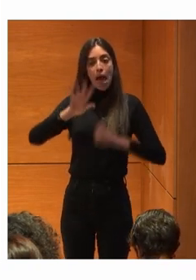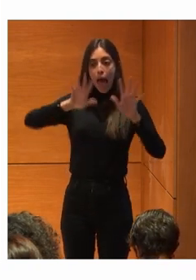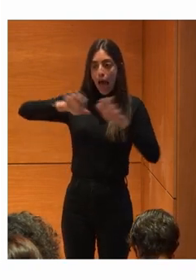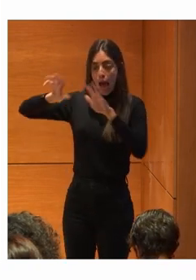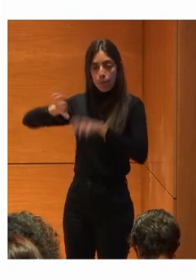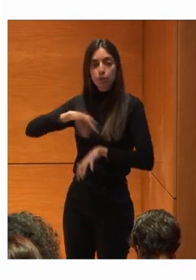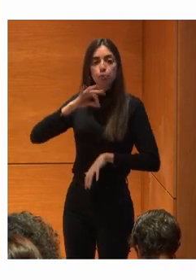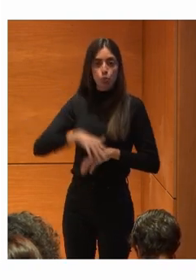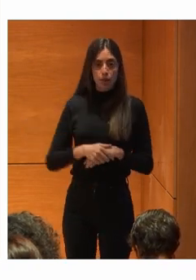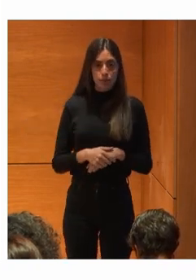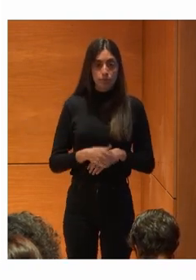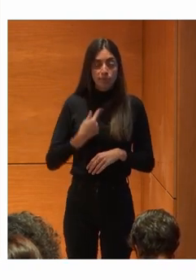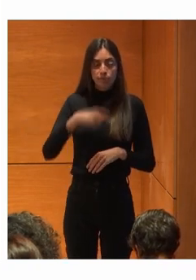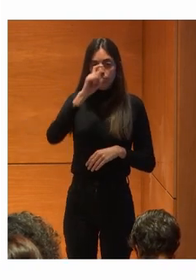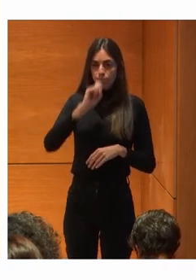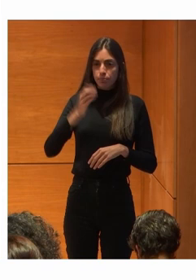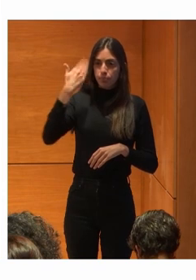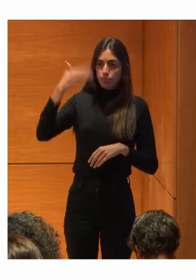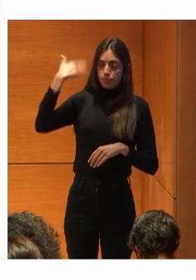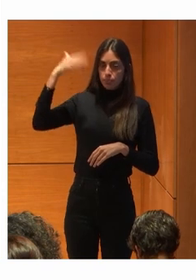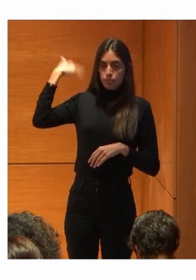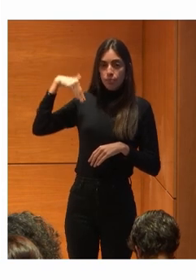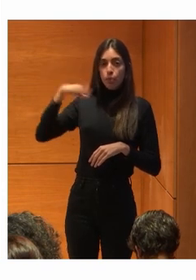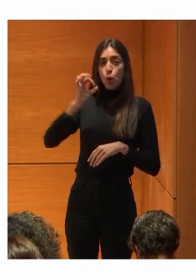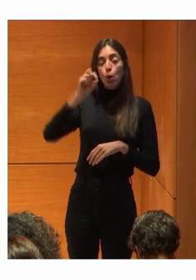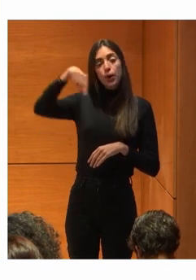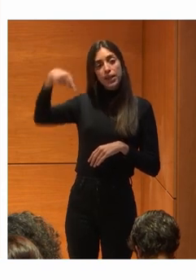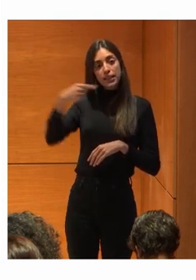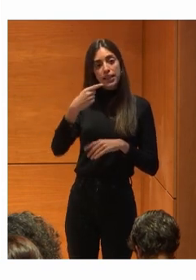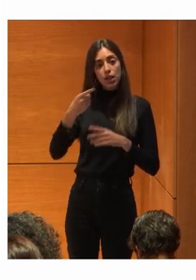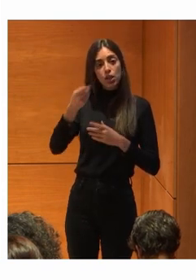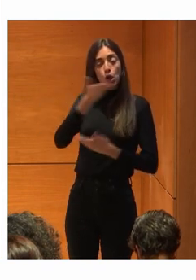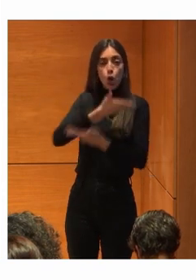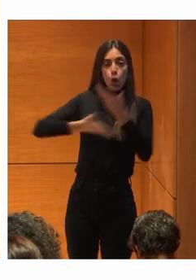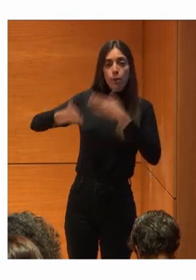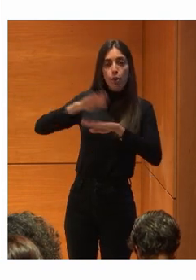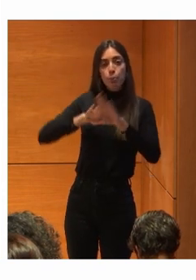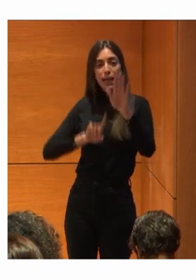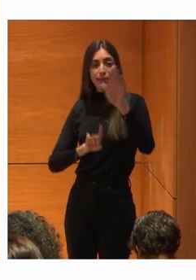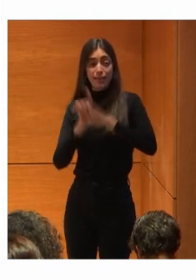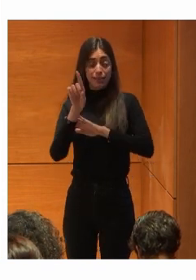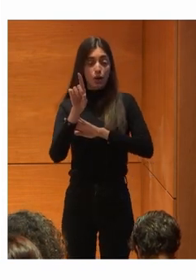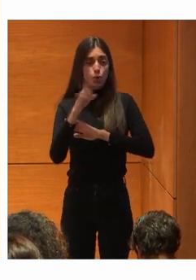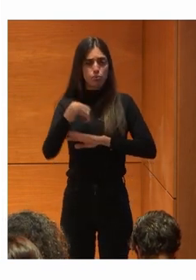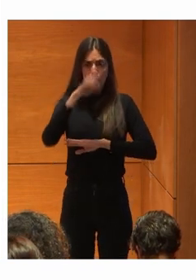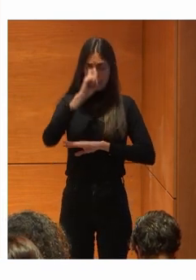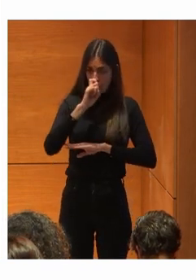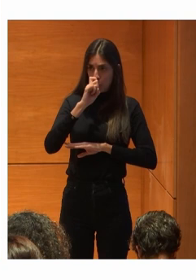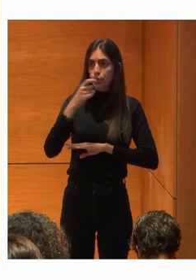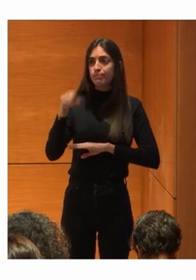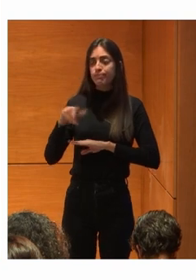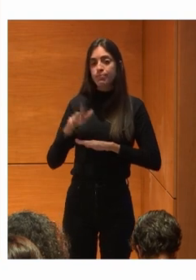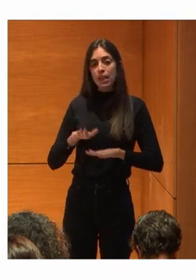Yo me acuerdo En mis tiempos De Oenejeros De cooperación Al desarrollo Que en En una parada De